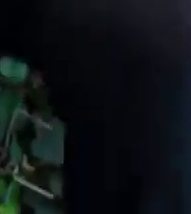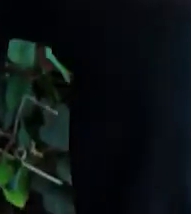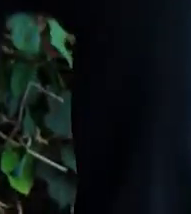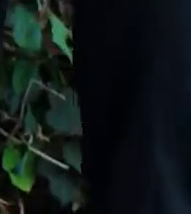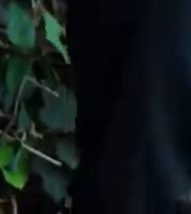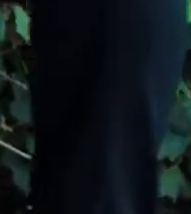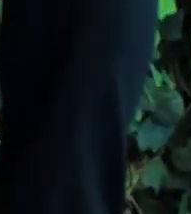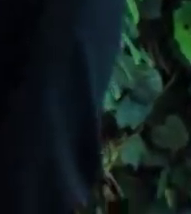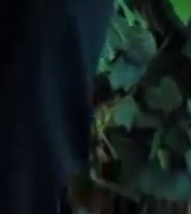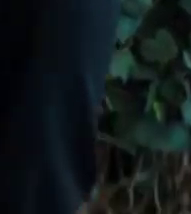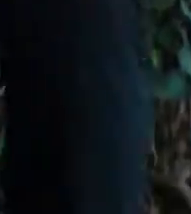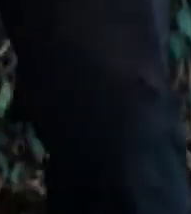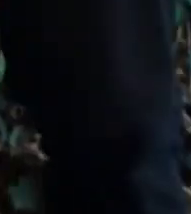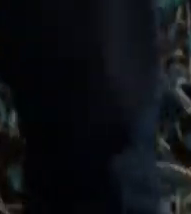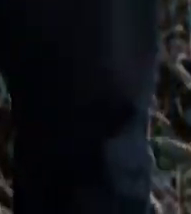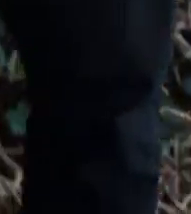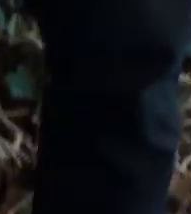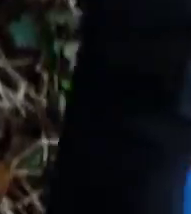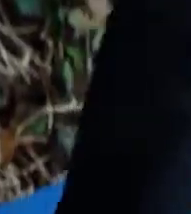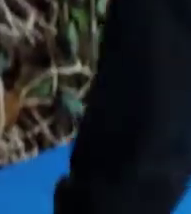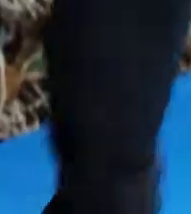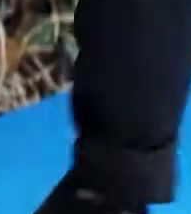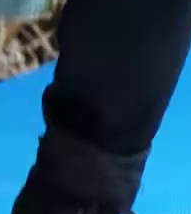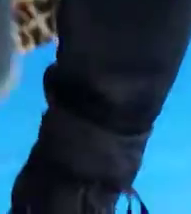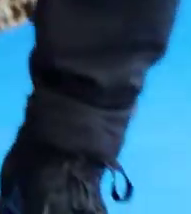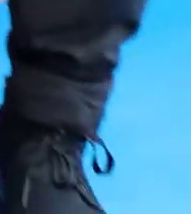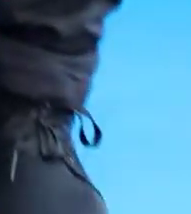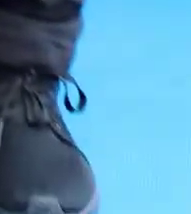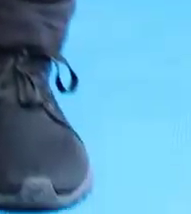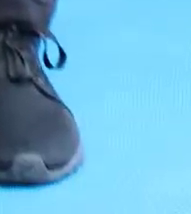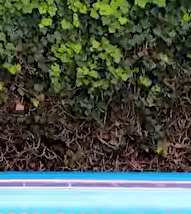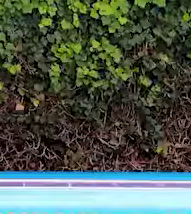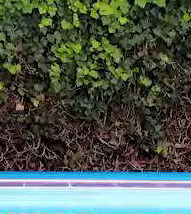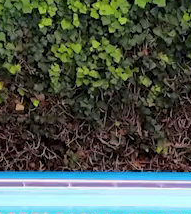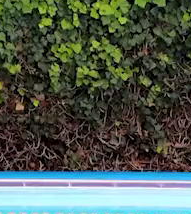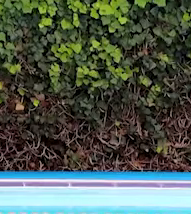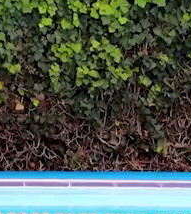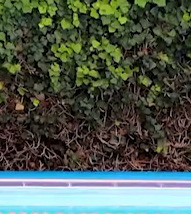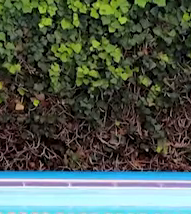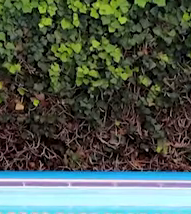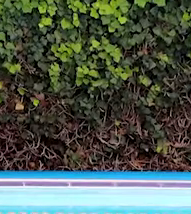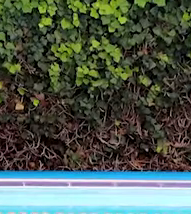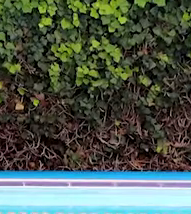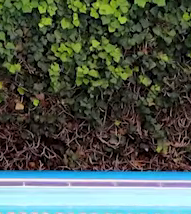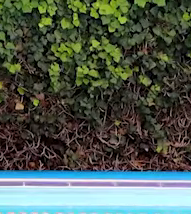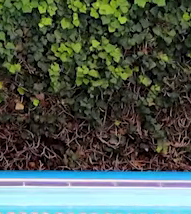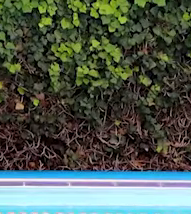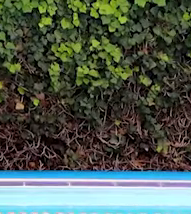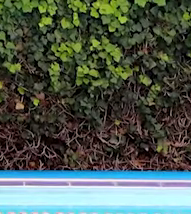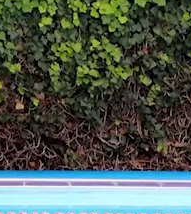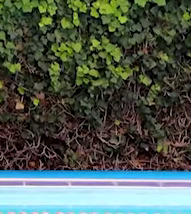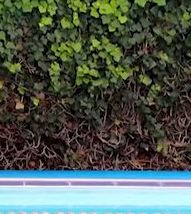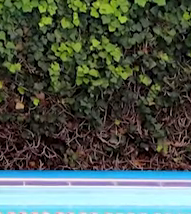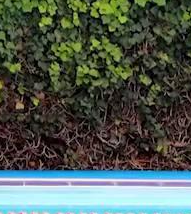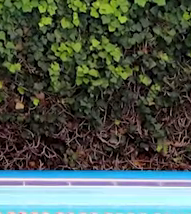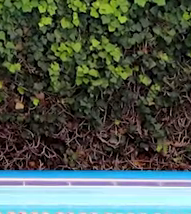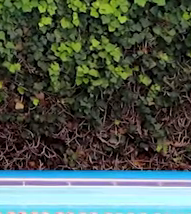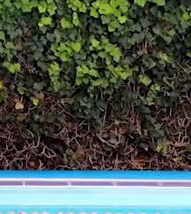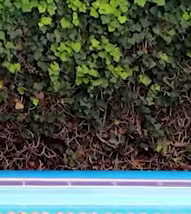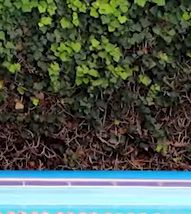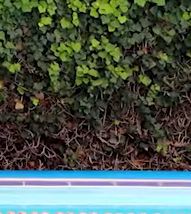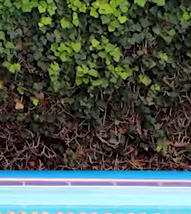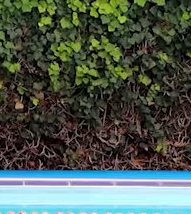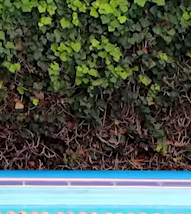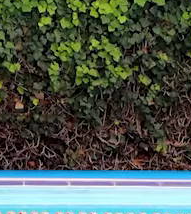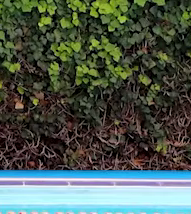y elevamos talón. Derecha y elevamos talón. ¿Listo? Bien. Un poco